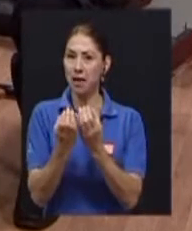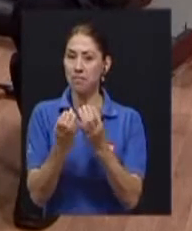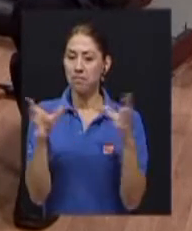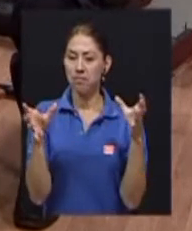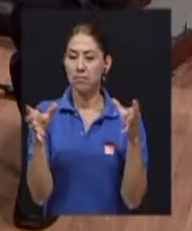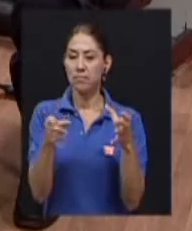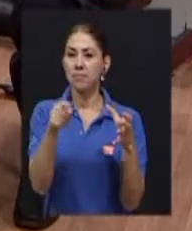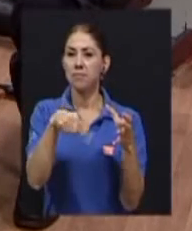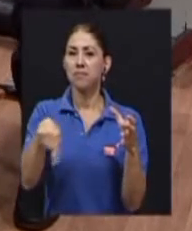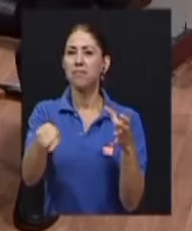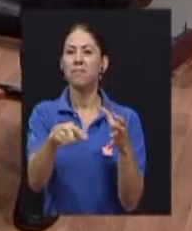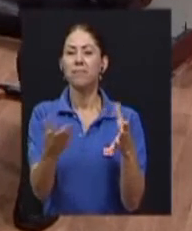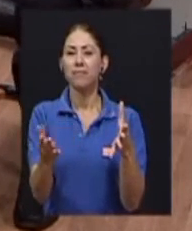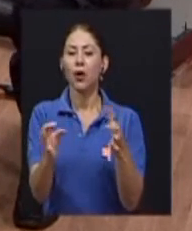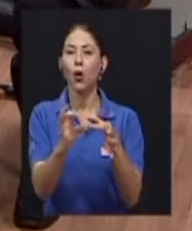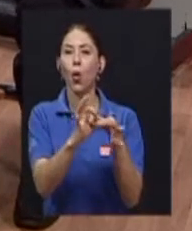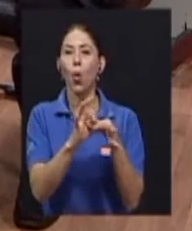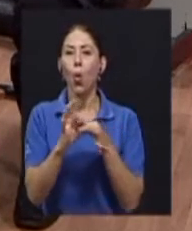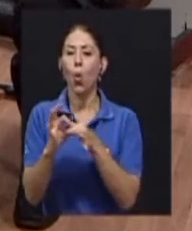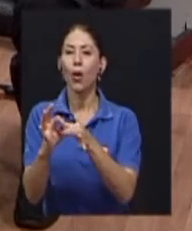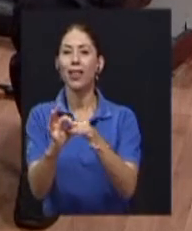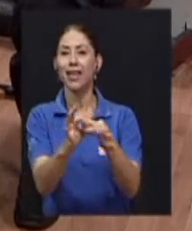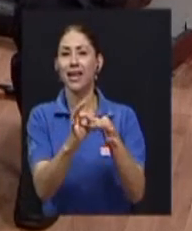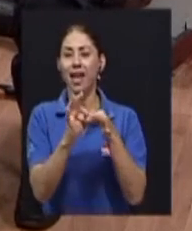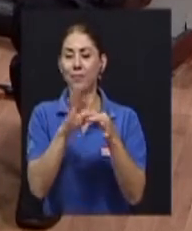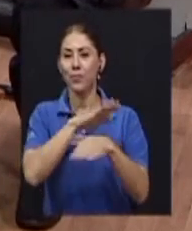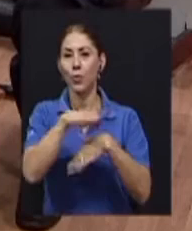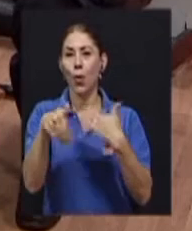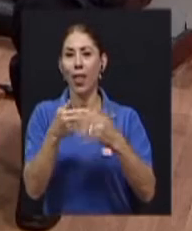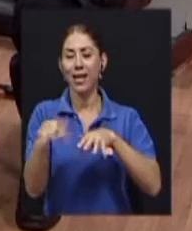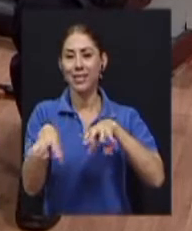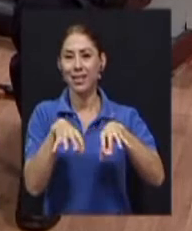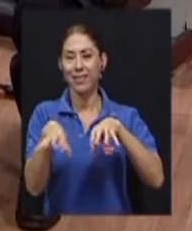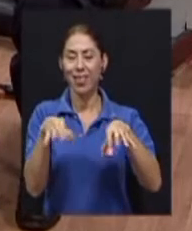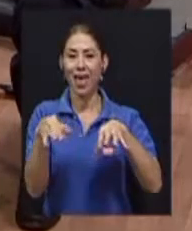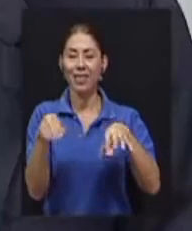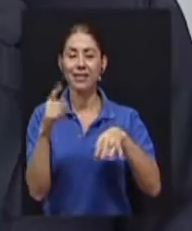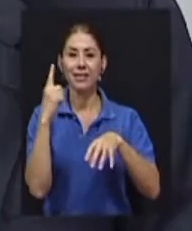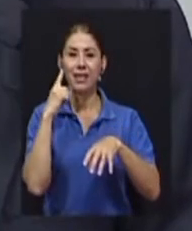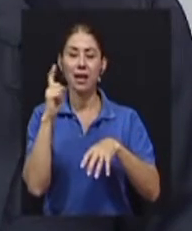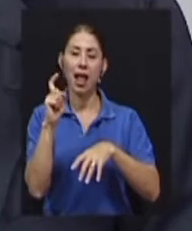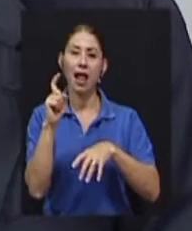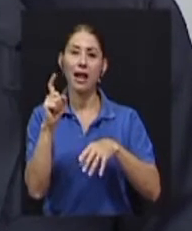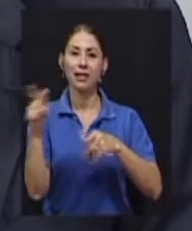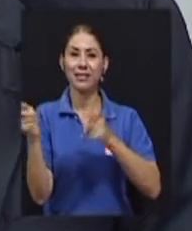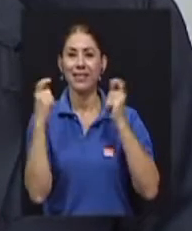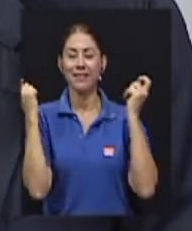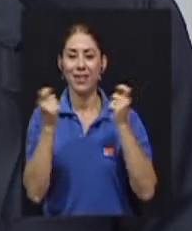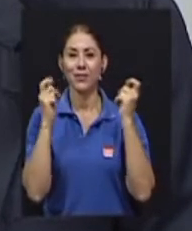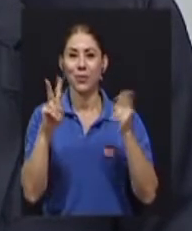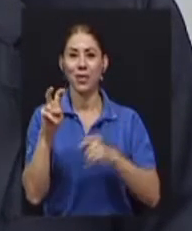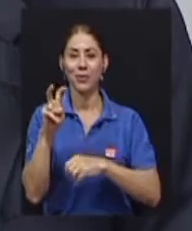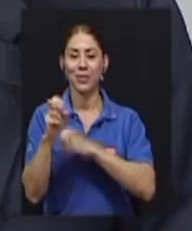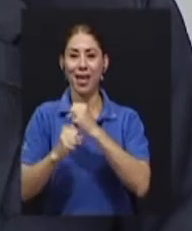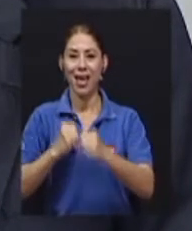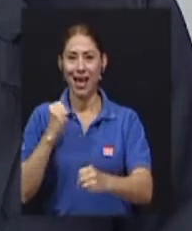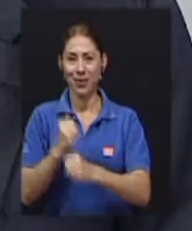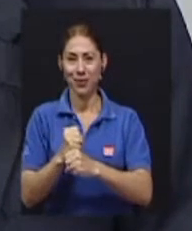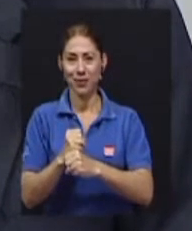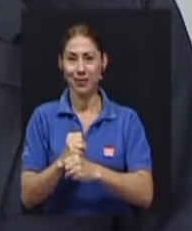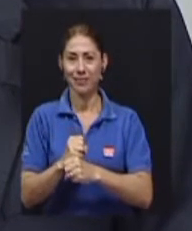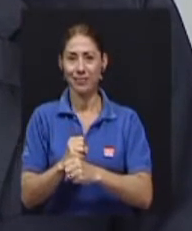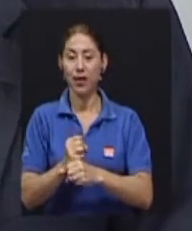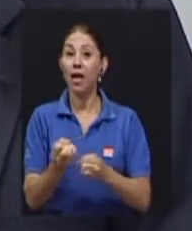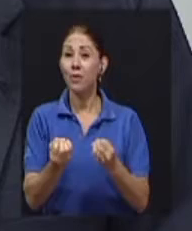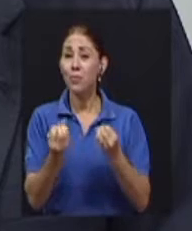precisamente todas las actividades del Bicentenario y hay muchas actividades. Creo